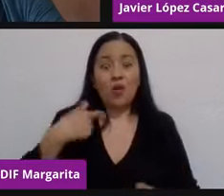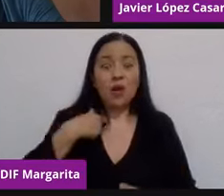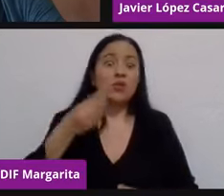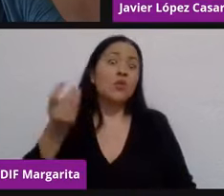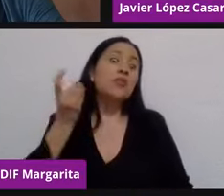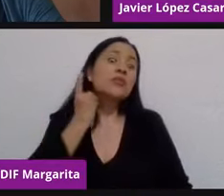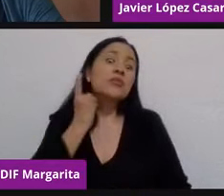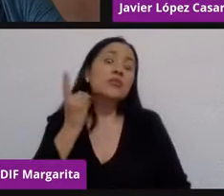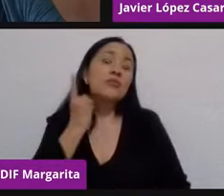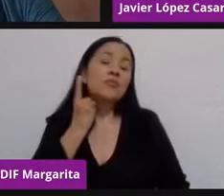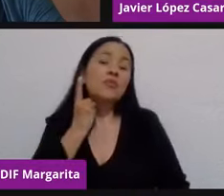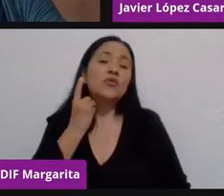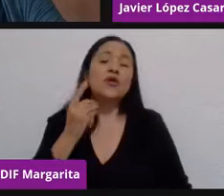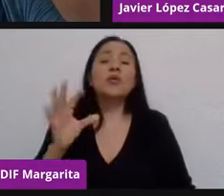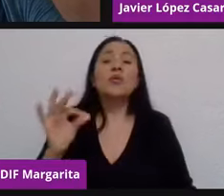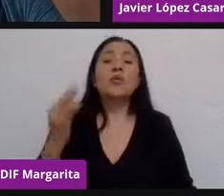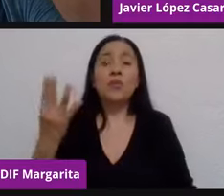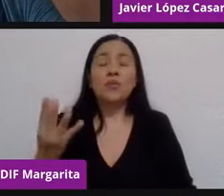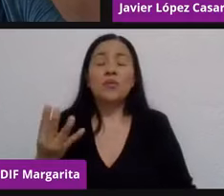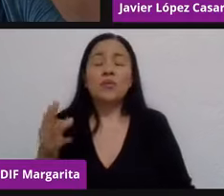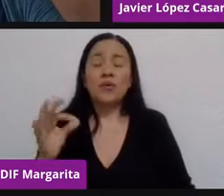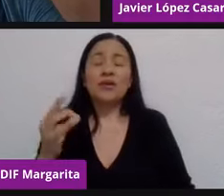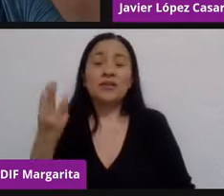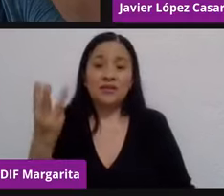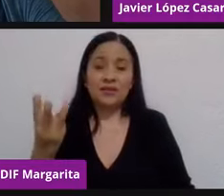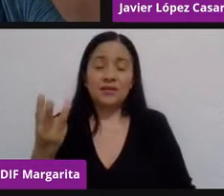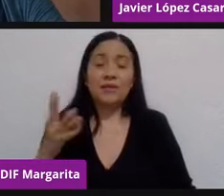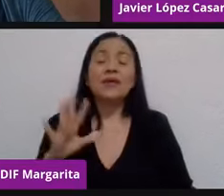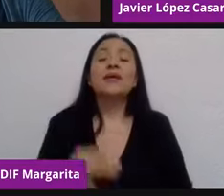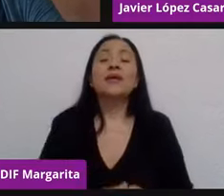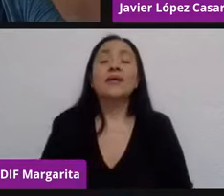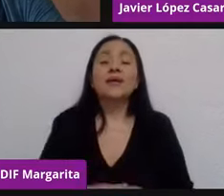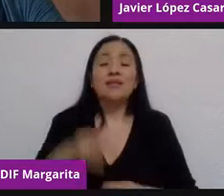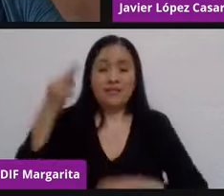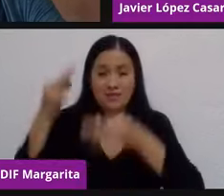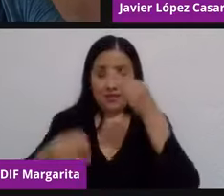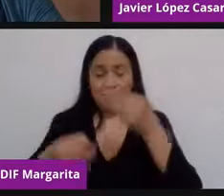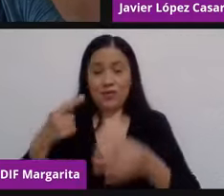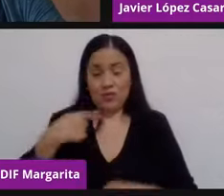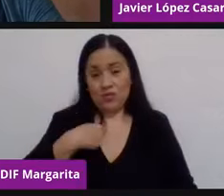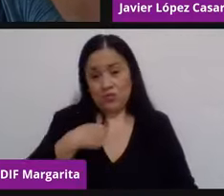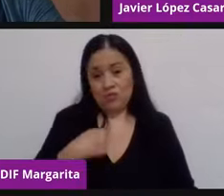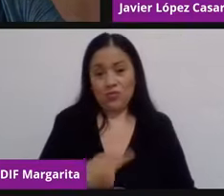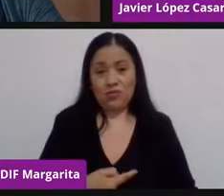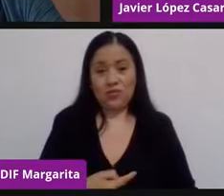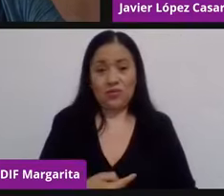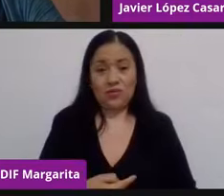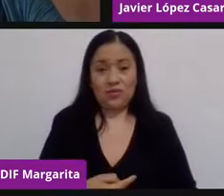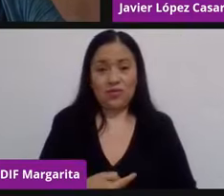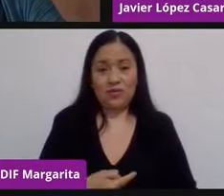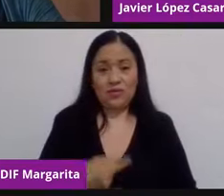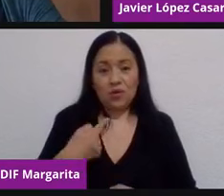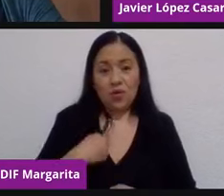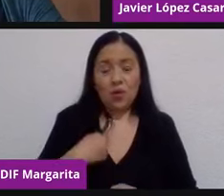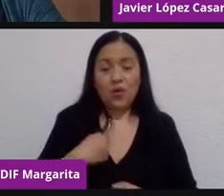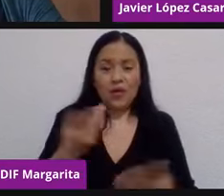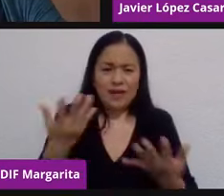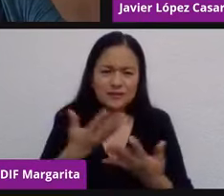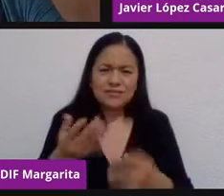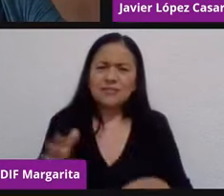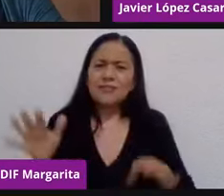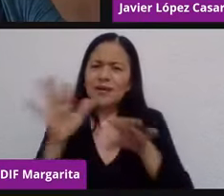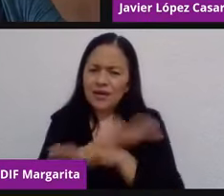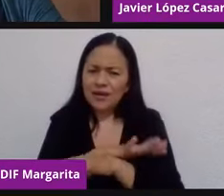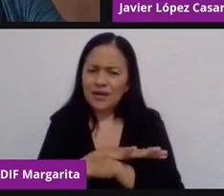con mucha idea, con ganas de presentar, pues realmente un esquema diferente en lo que viene siendo